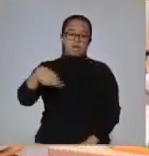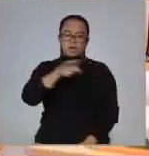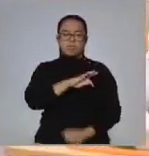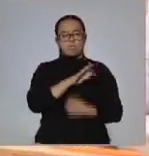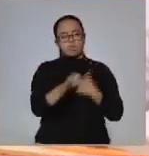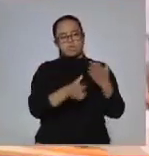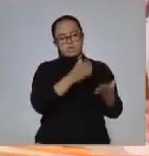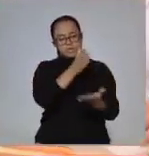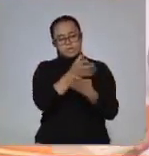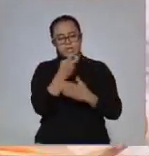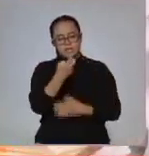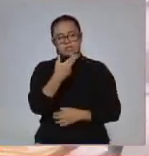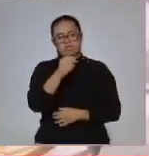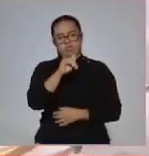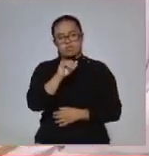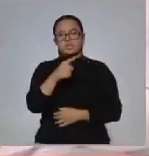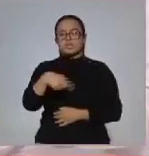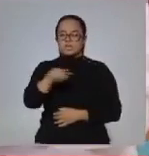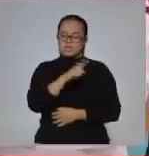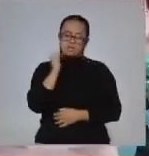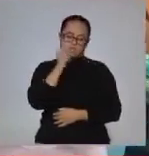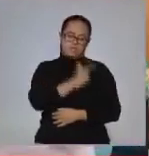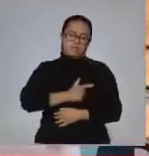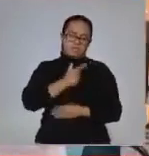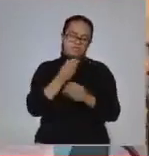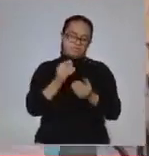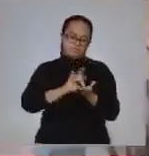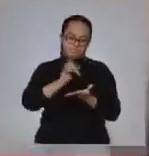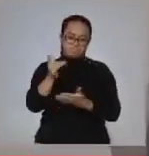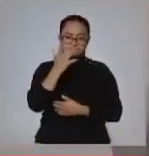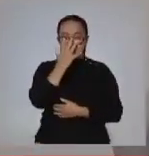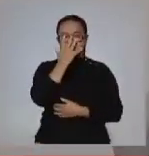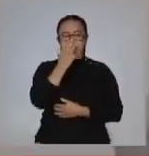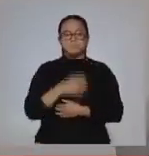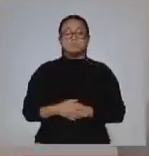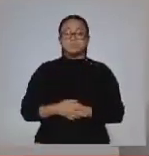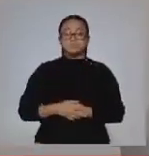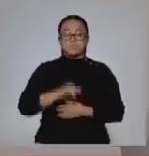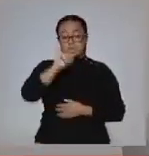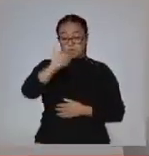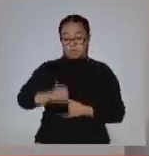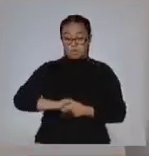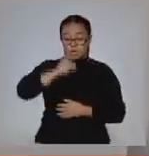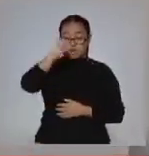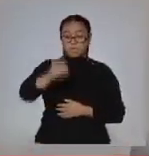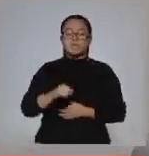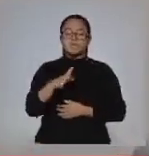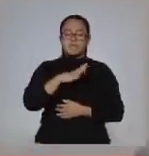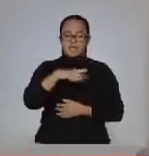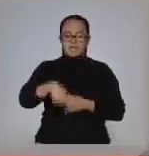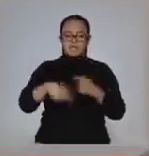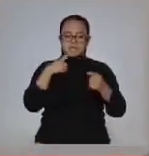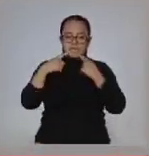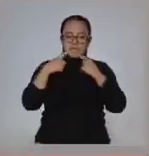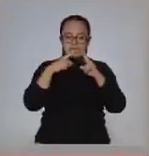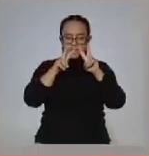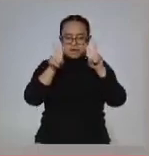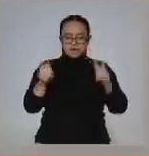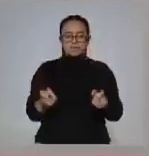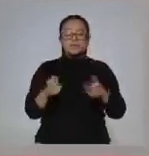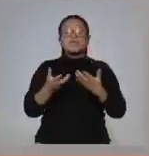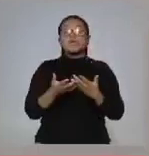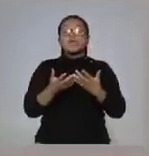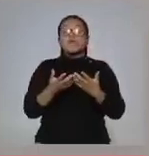acerquen y que abracen la homeopatía. Muchas gracias. Cada jueves le vamos a abrazar aquí en Diálogos Sin Confianza.